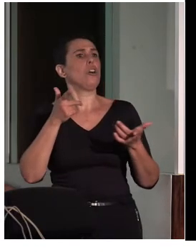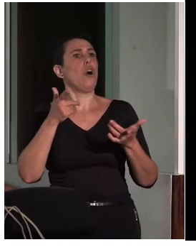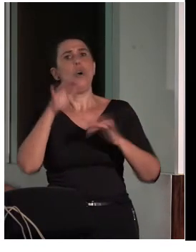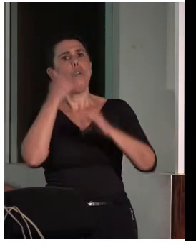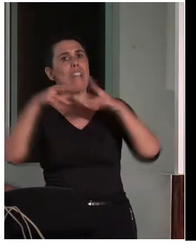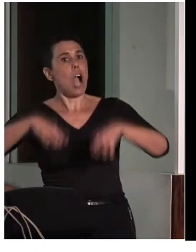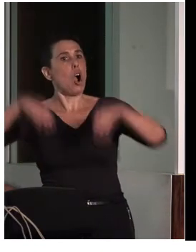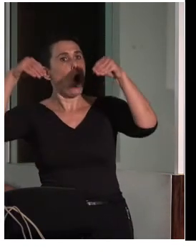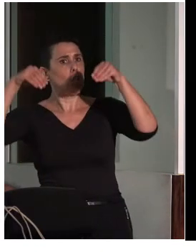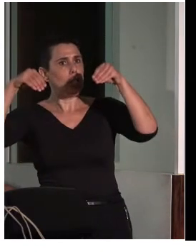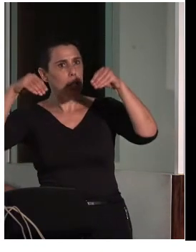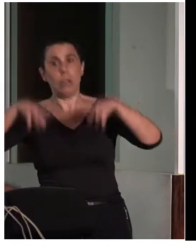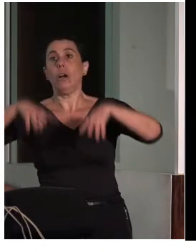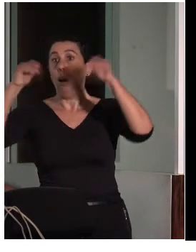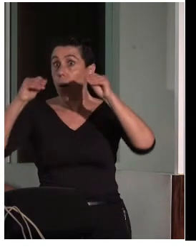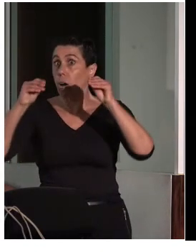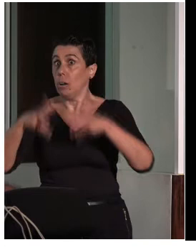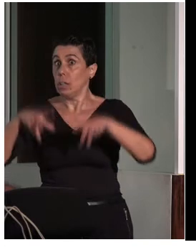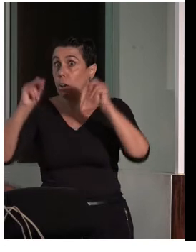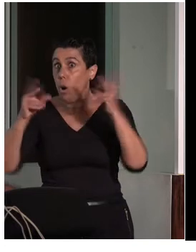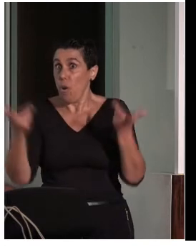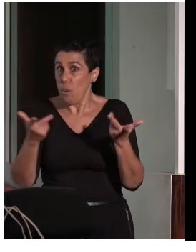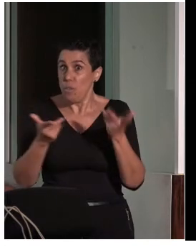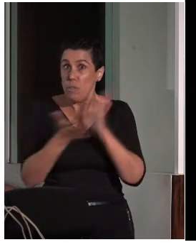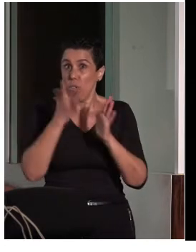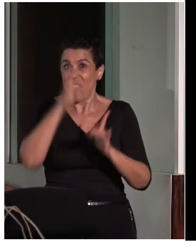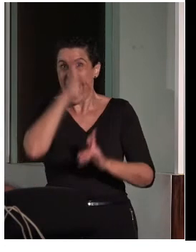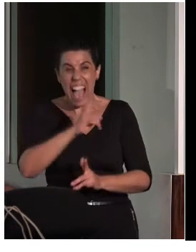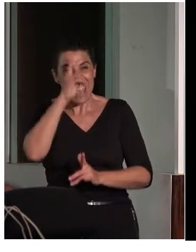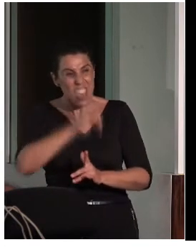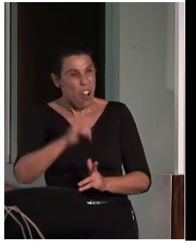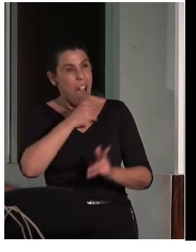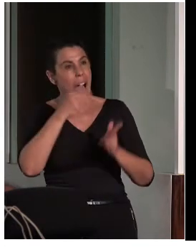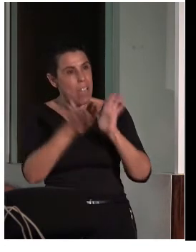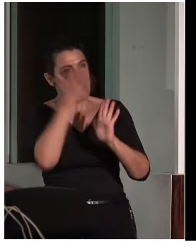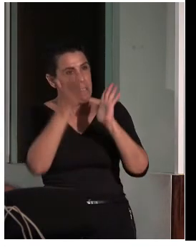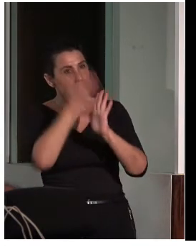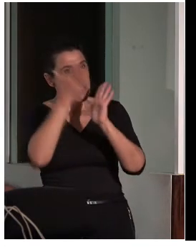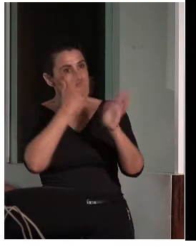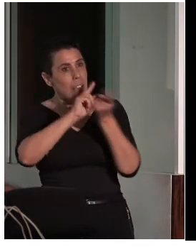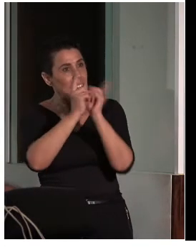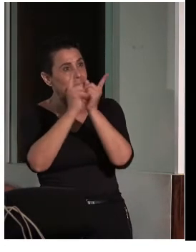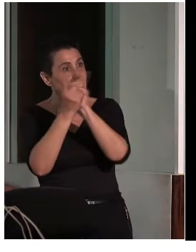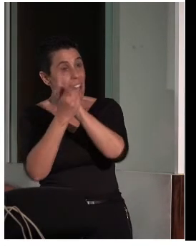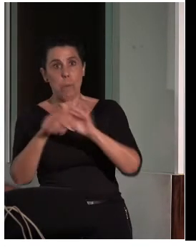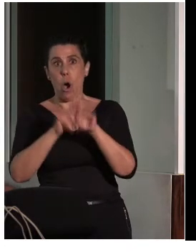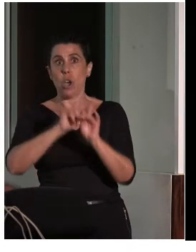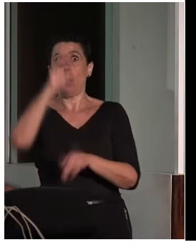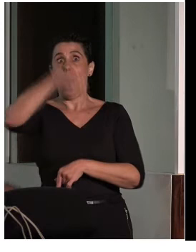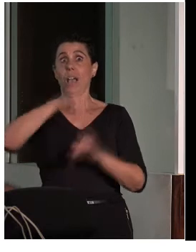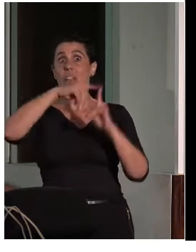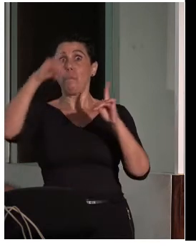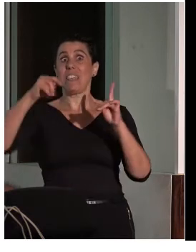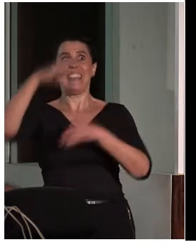Y ha habido intervenciones en la misma catedral o en la misma… Lo tenemos en la mezquita, ¿no?, donde una mezquita contiene también una iglesia.